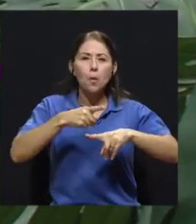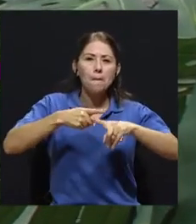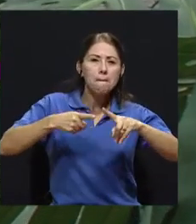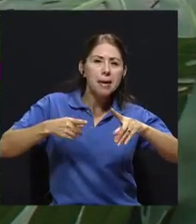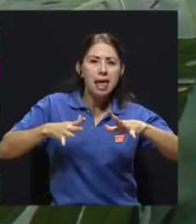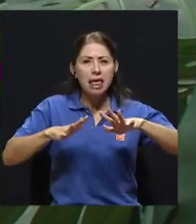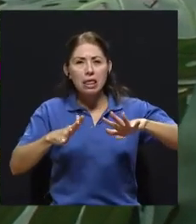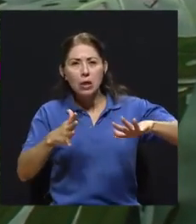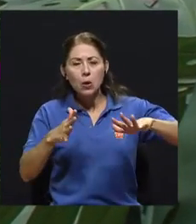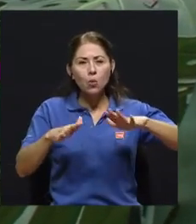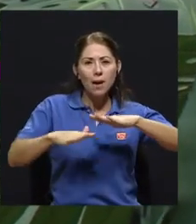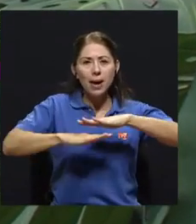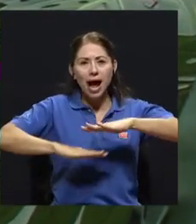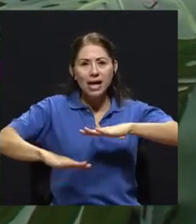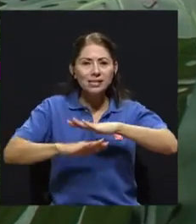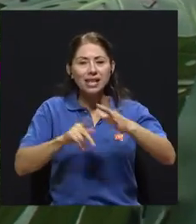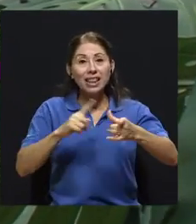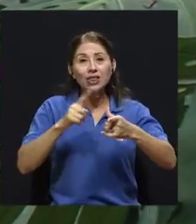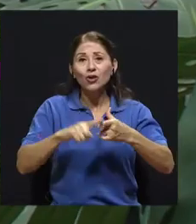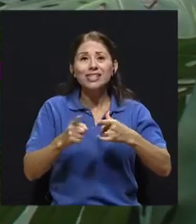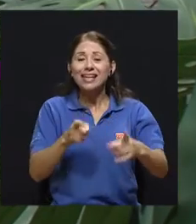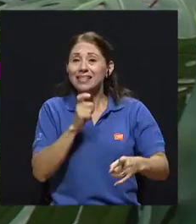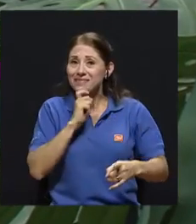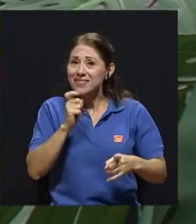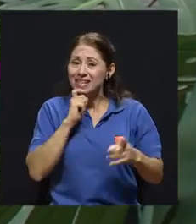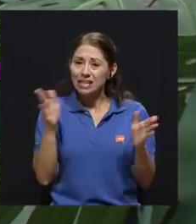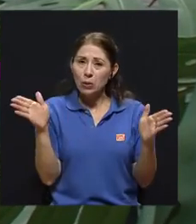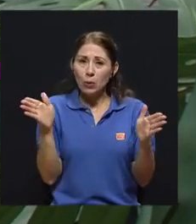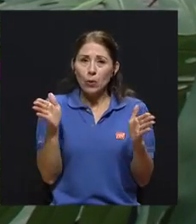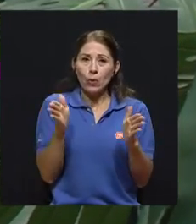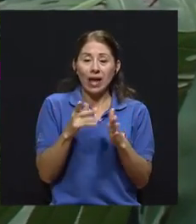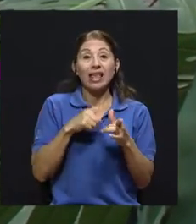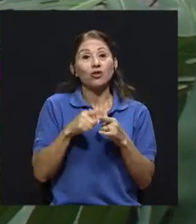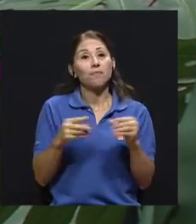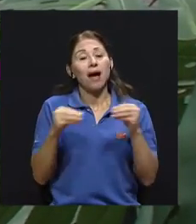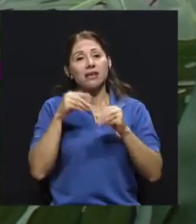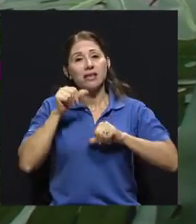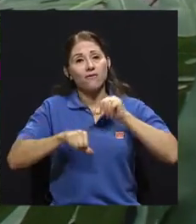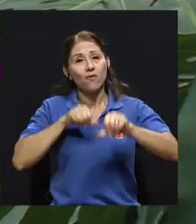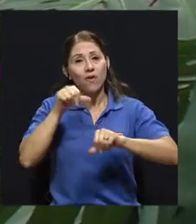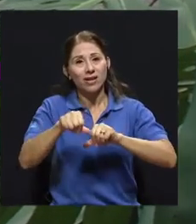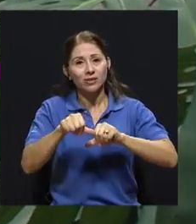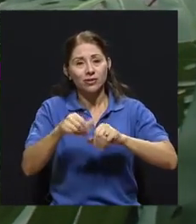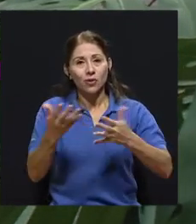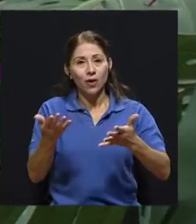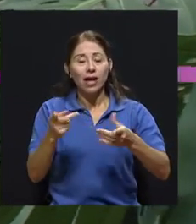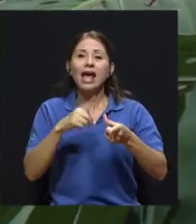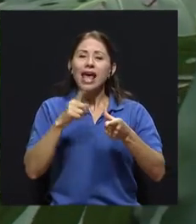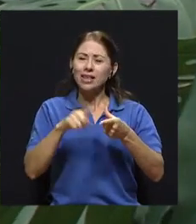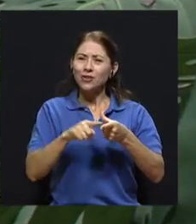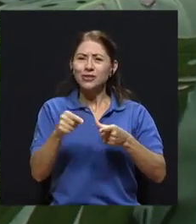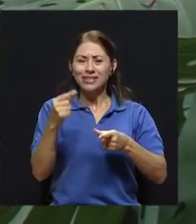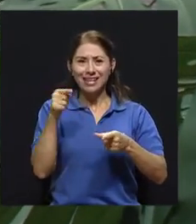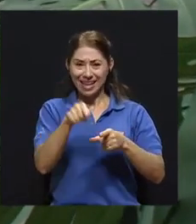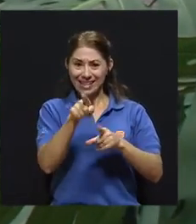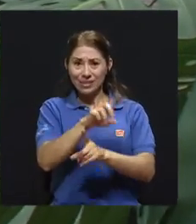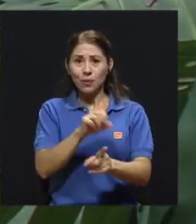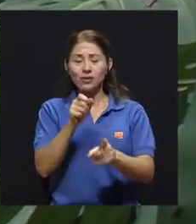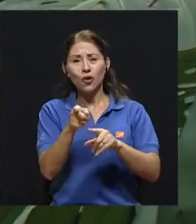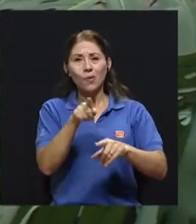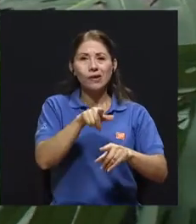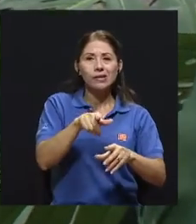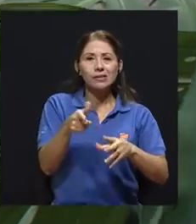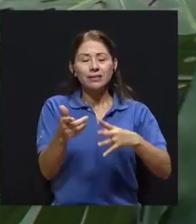que hacer más esfuerzo. Entonces, esto significa que primero se maneja, al manejarse una actitud de ambivalencia, esto puede generar ansiedad,